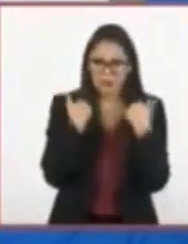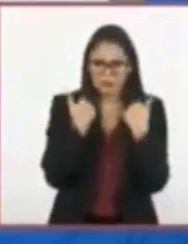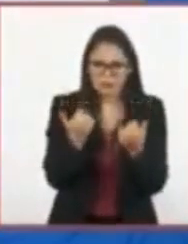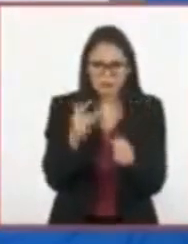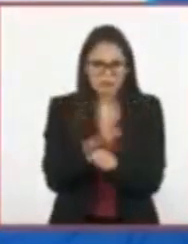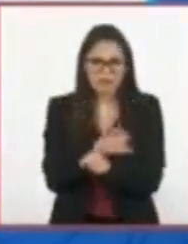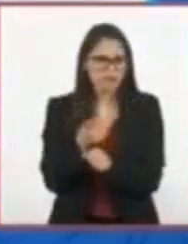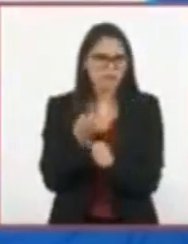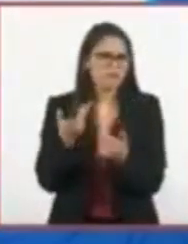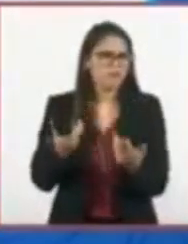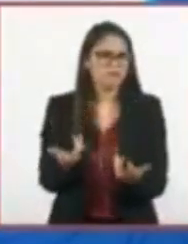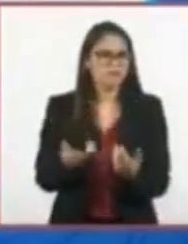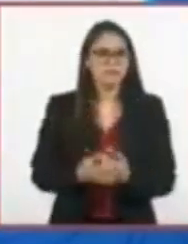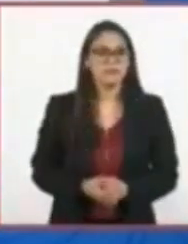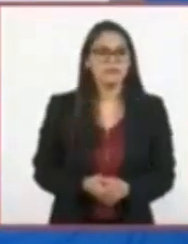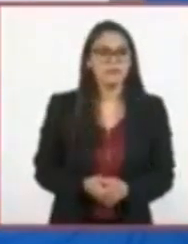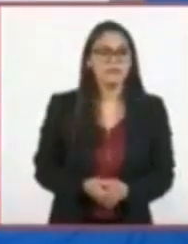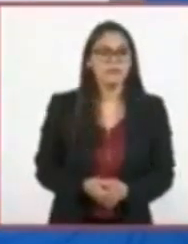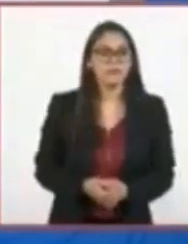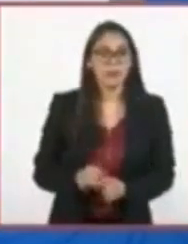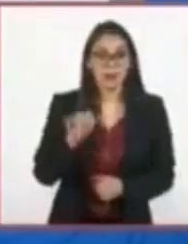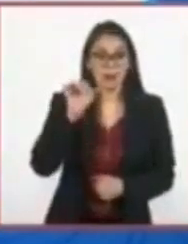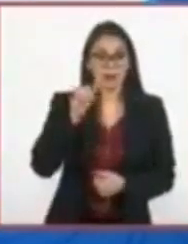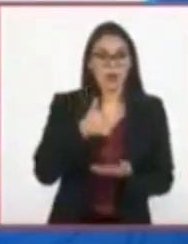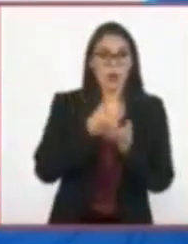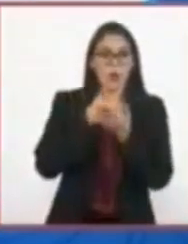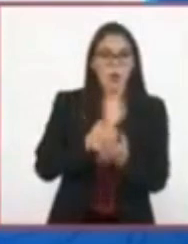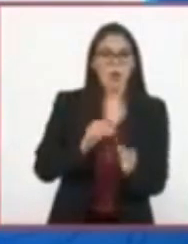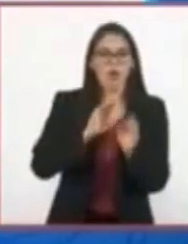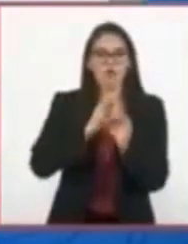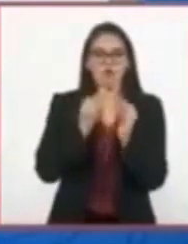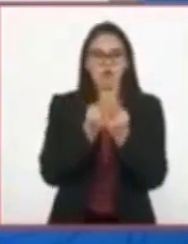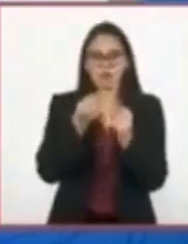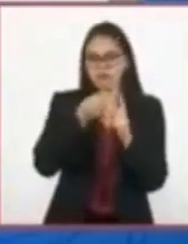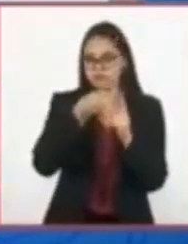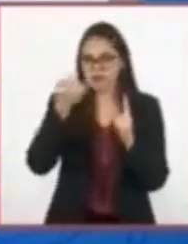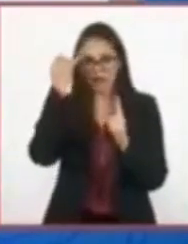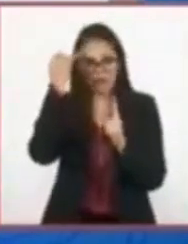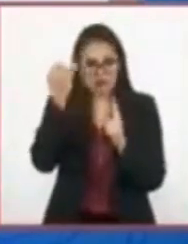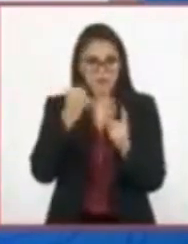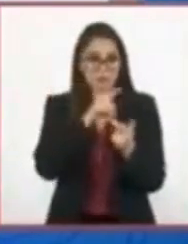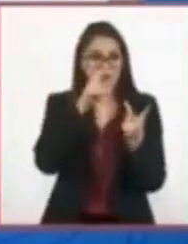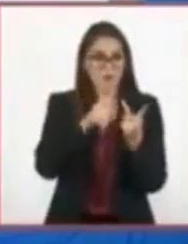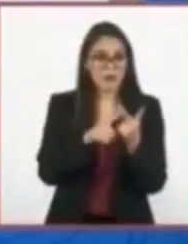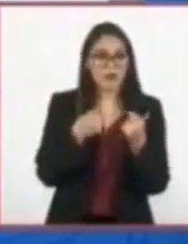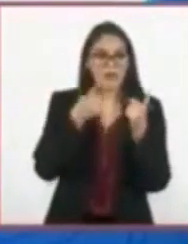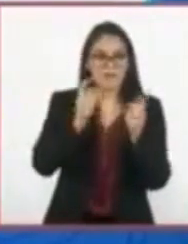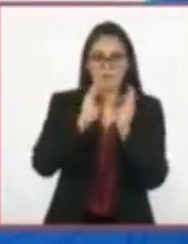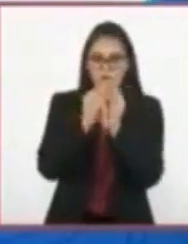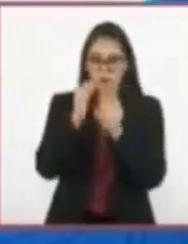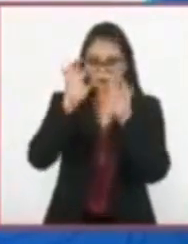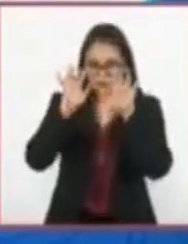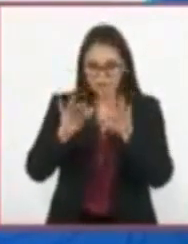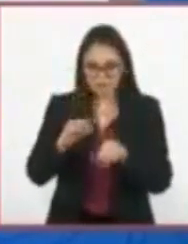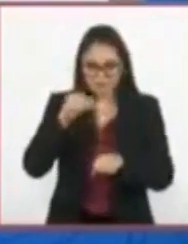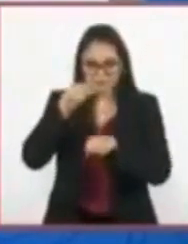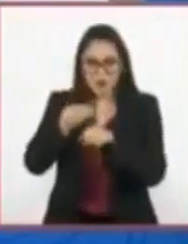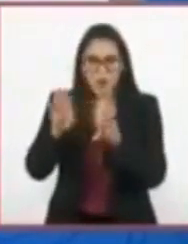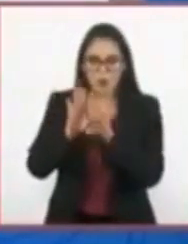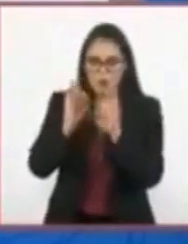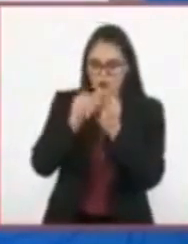porque... A. Ayudan a jerarquizar las ideas. B. Dan estructura al escrito. C.